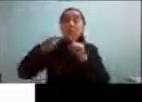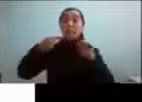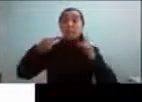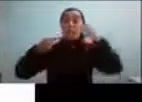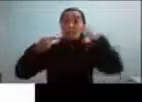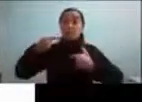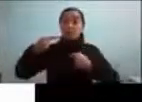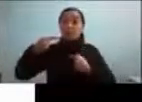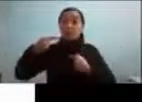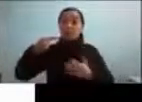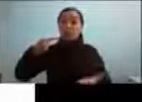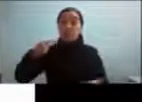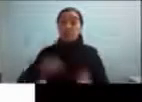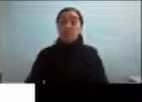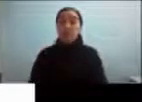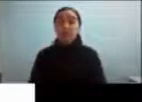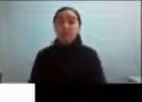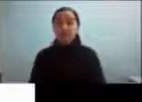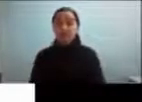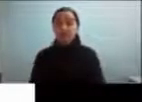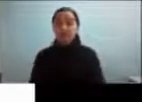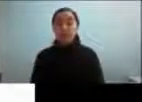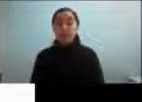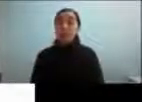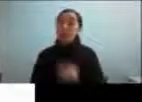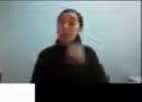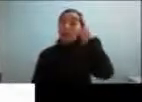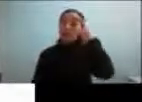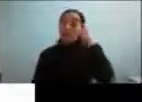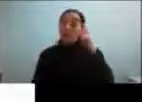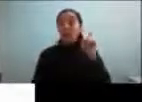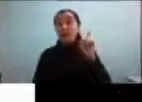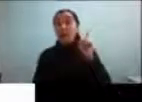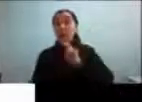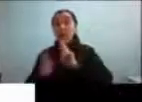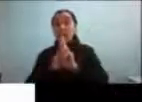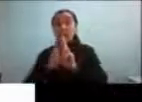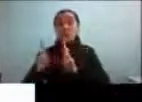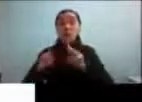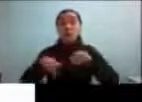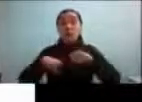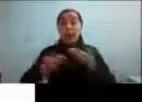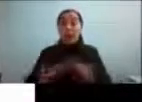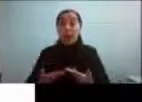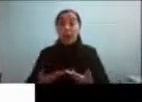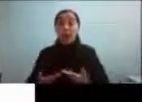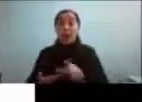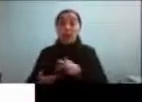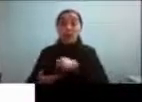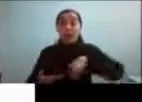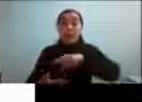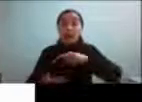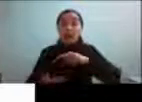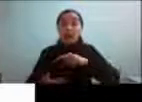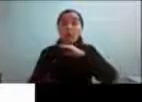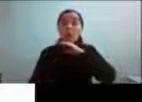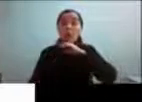sin embargo en las interacciones que tuve acá inicialmente con autistas adultos